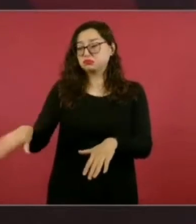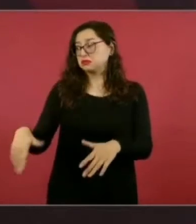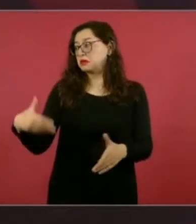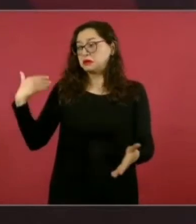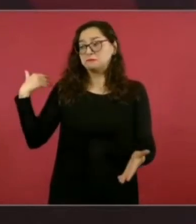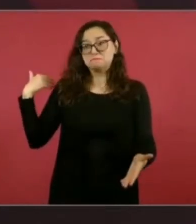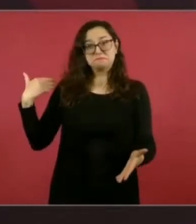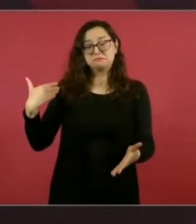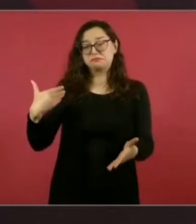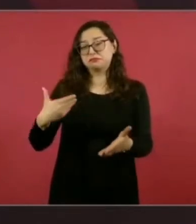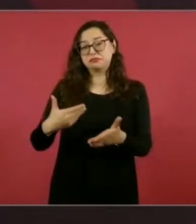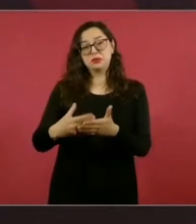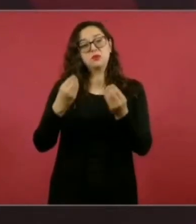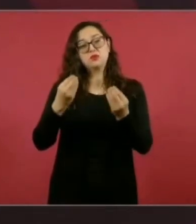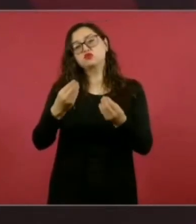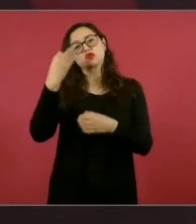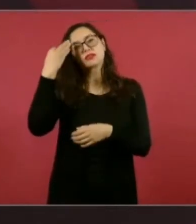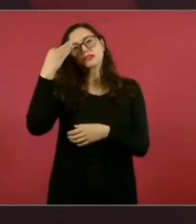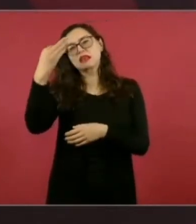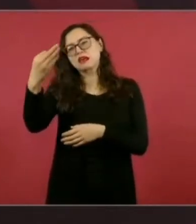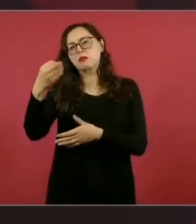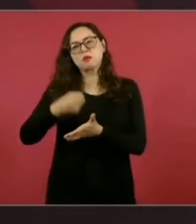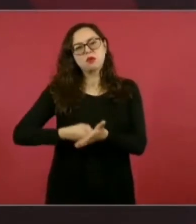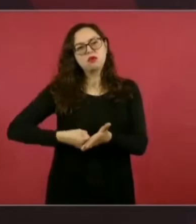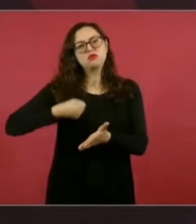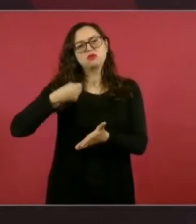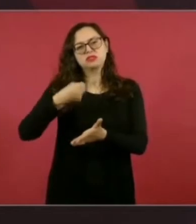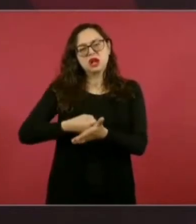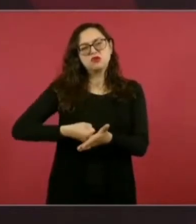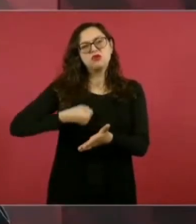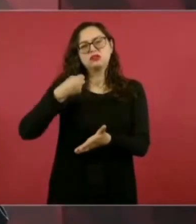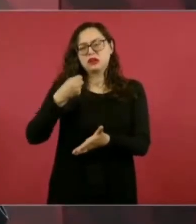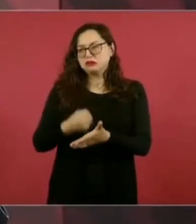nos llevó tiempo, fueron muchos años de lucha.